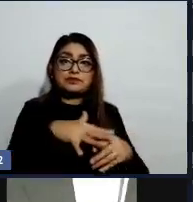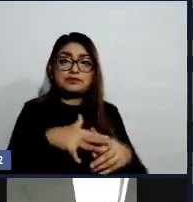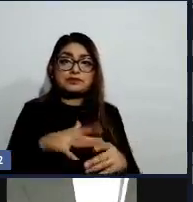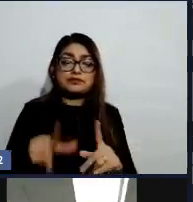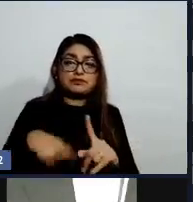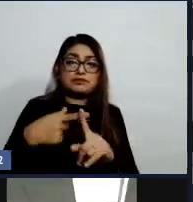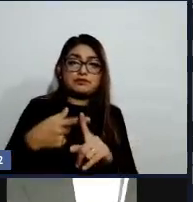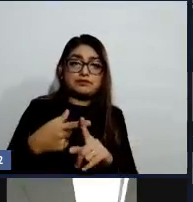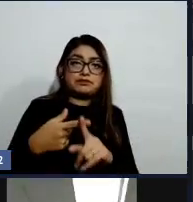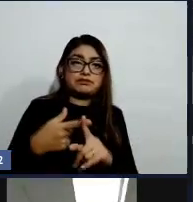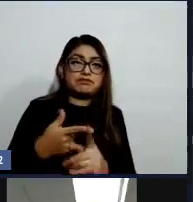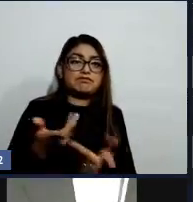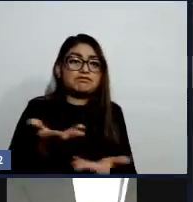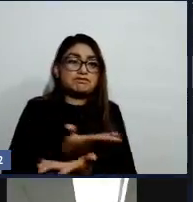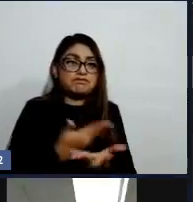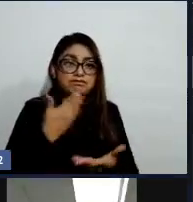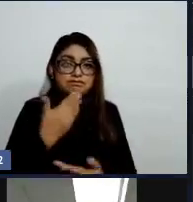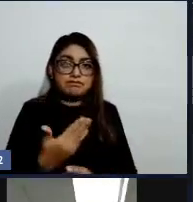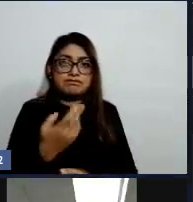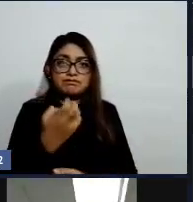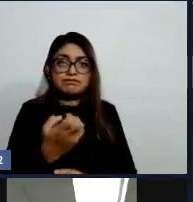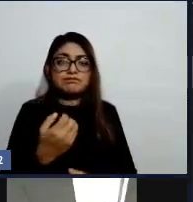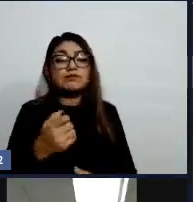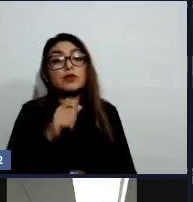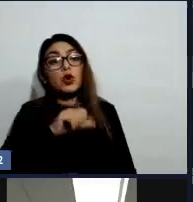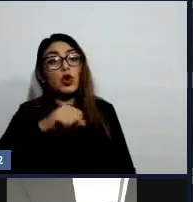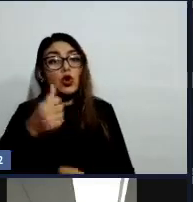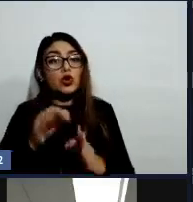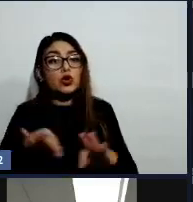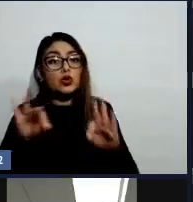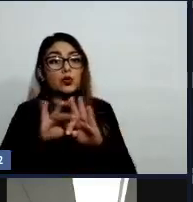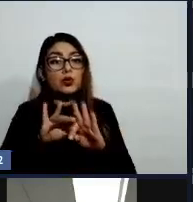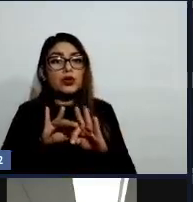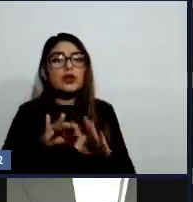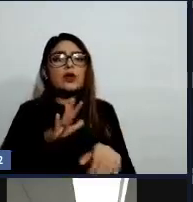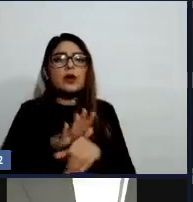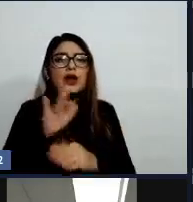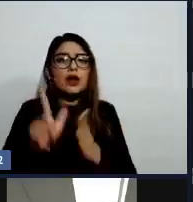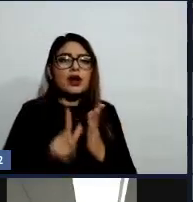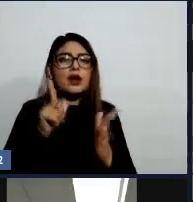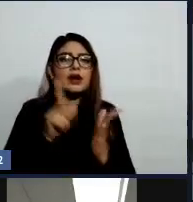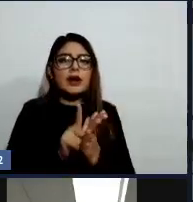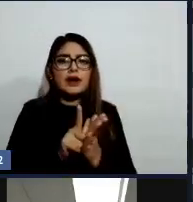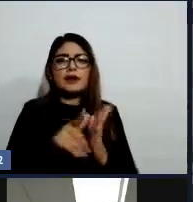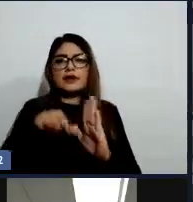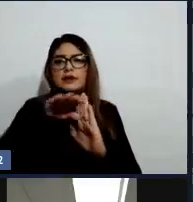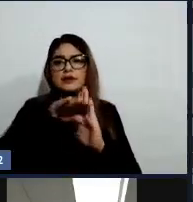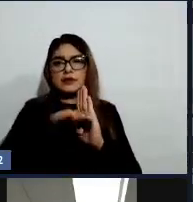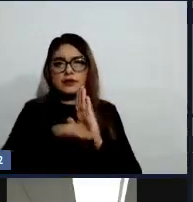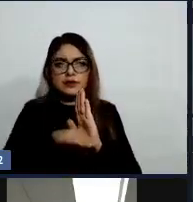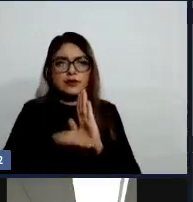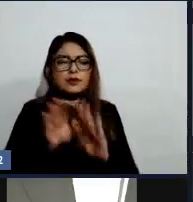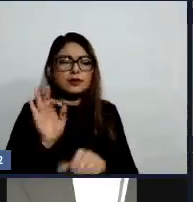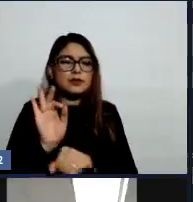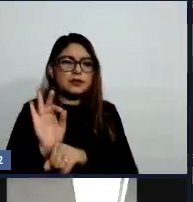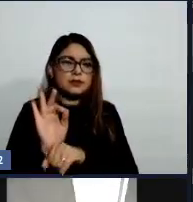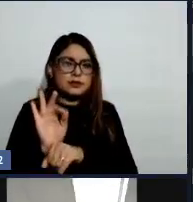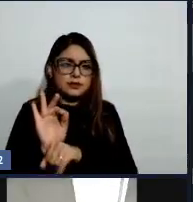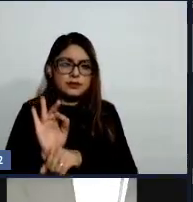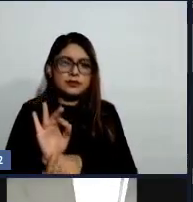Las leyes y normas también hay ahí, leyes protectoras. Y identificar los servicios